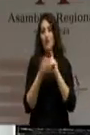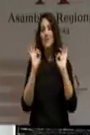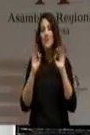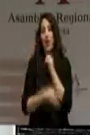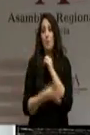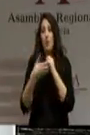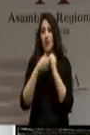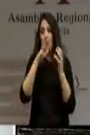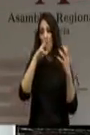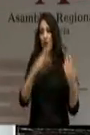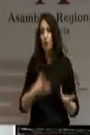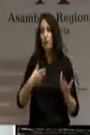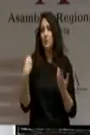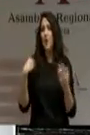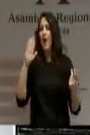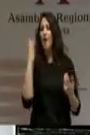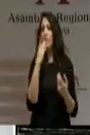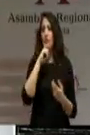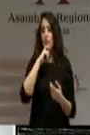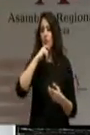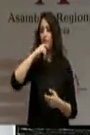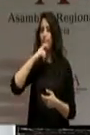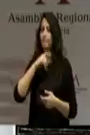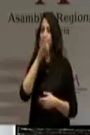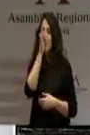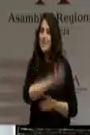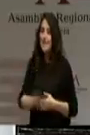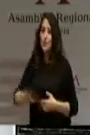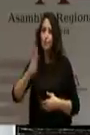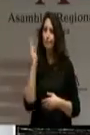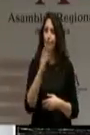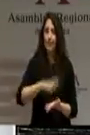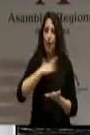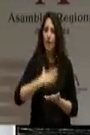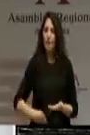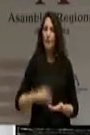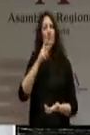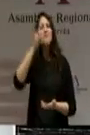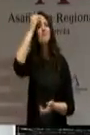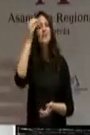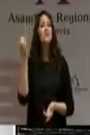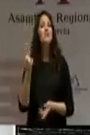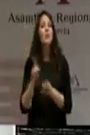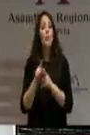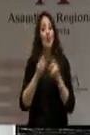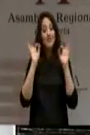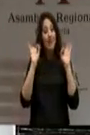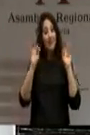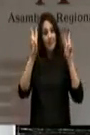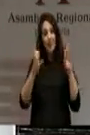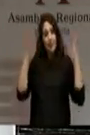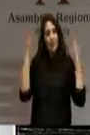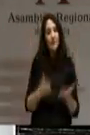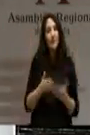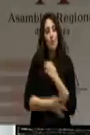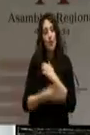afectando de una manera importante a los niños en nuestra región. Porque creo que en esa materia también debemos de ser capaces de llegar a acuerdo